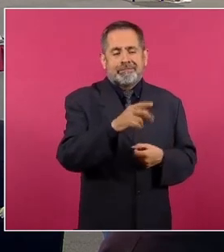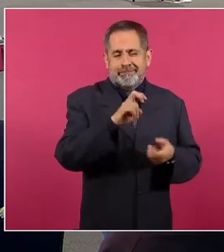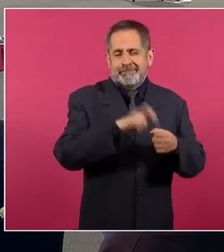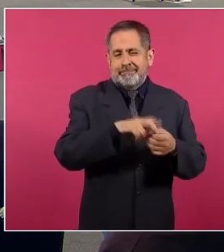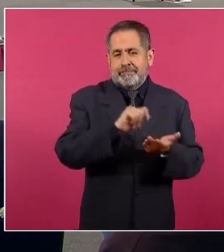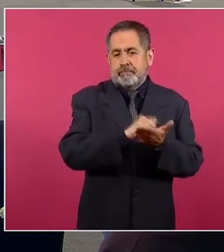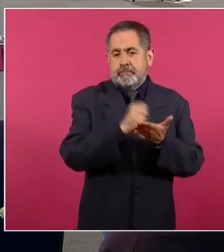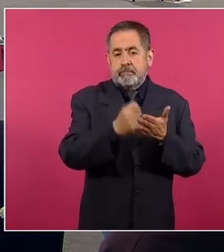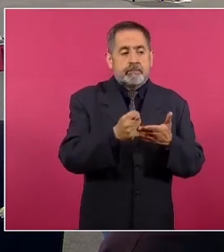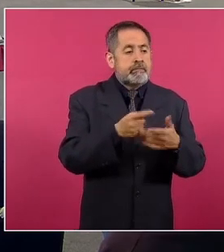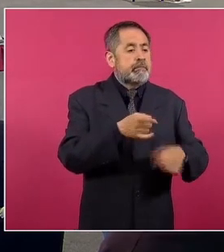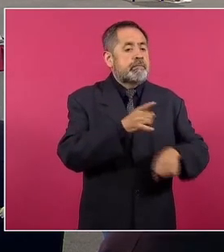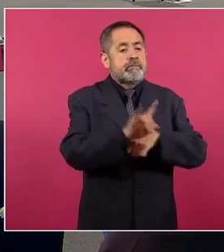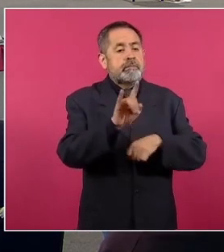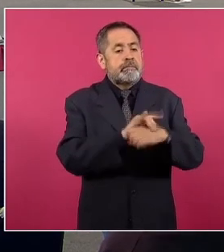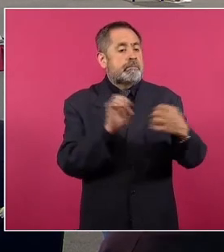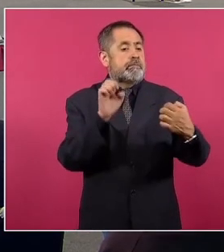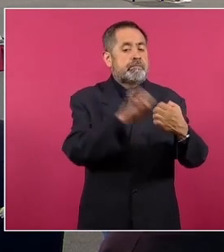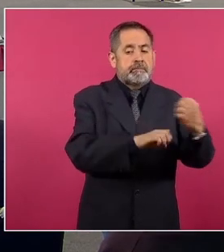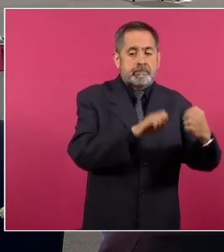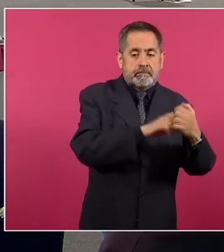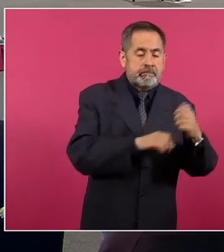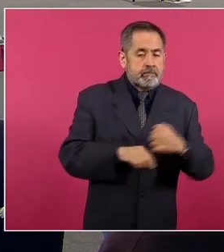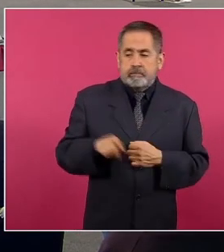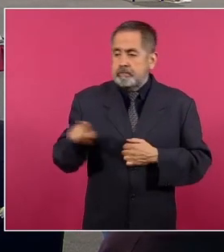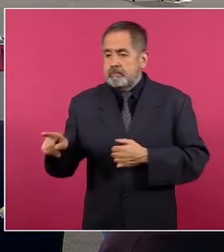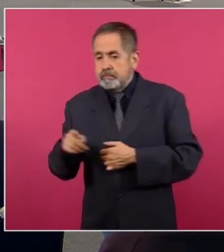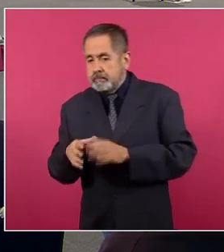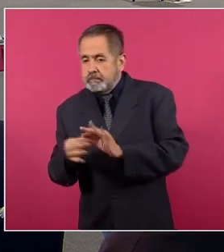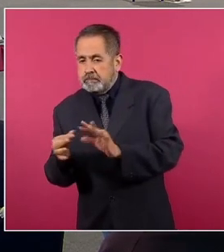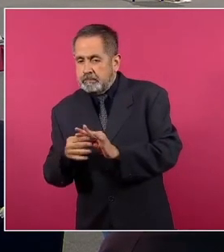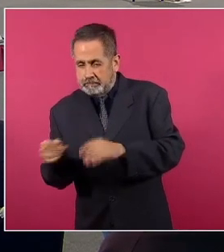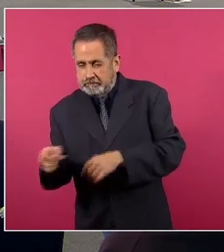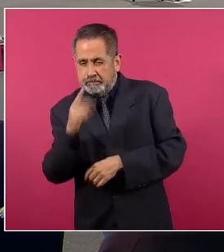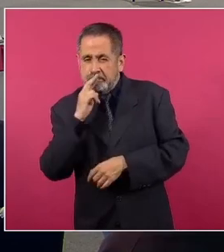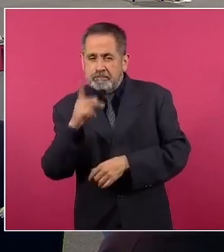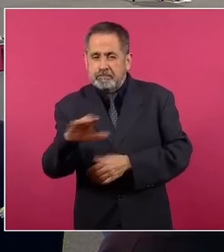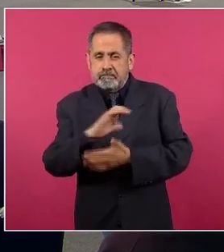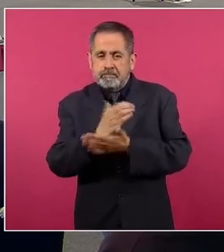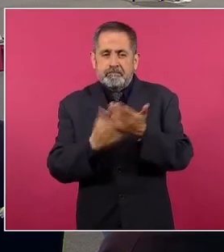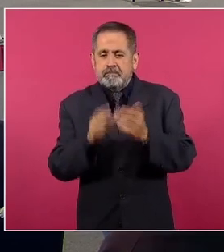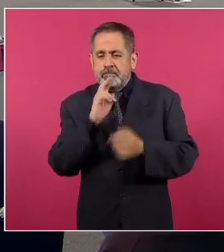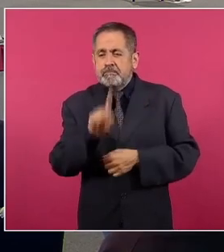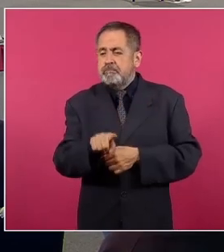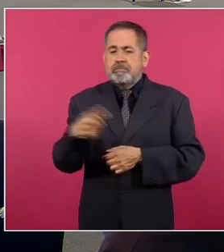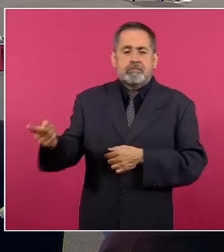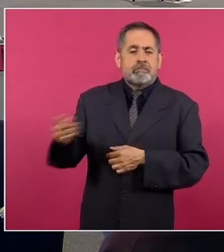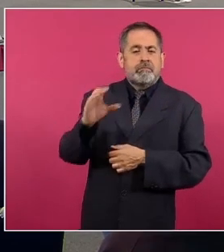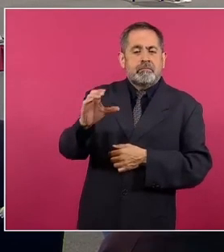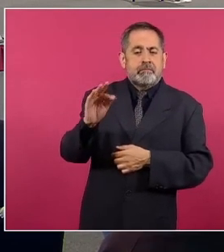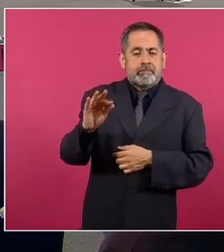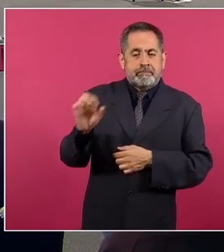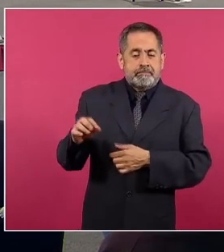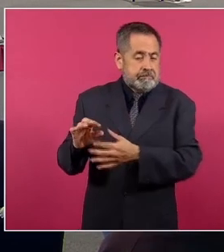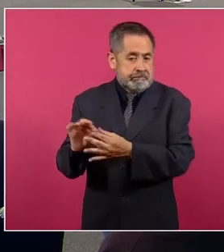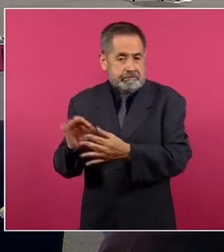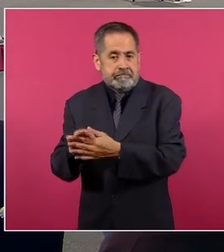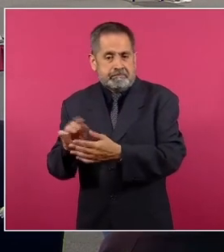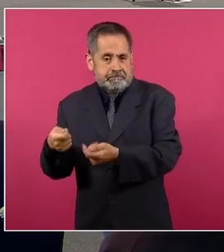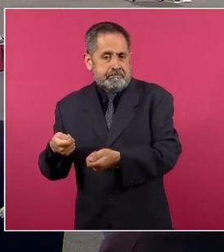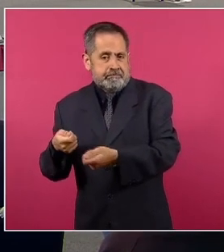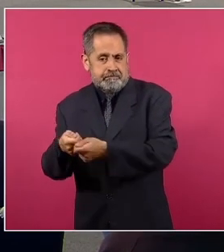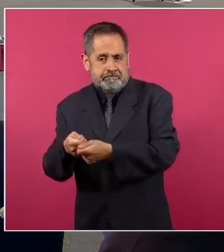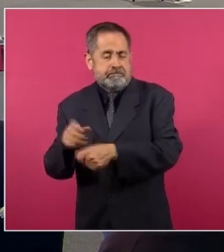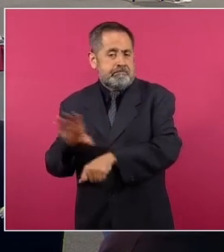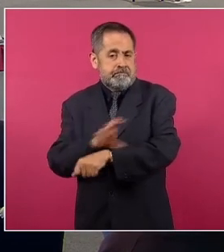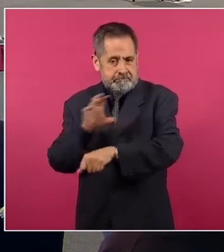fueron chantajeados para aceptar contratos de al menos cinco años con CFE calificados a cambio de ser conectados a